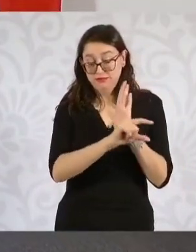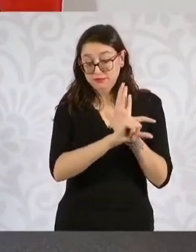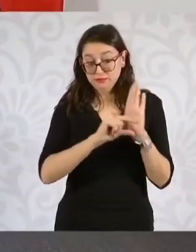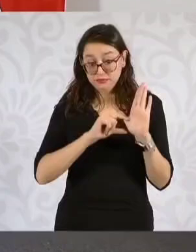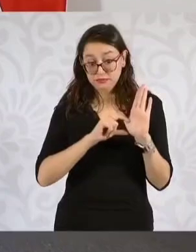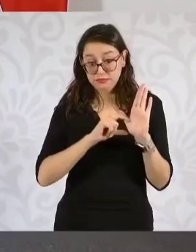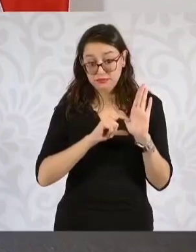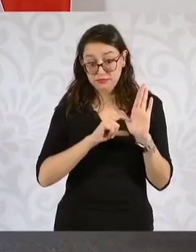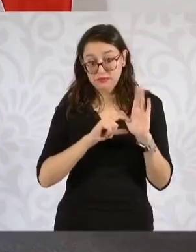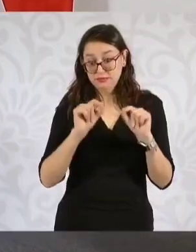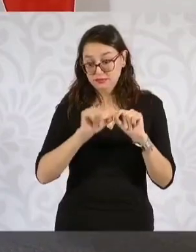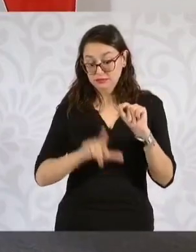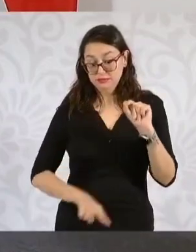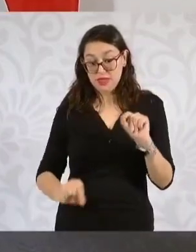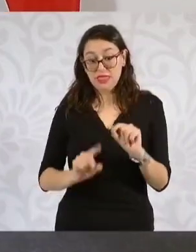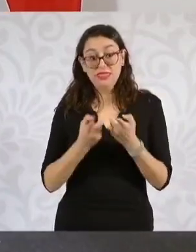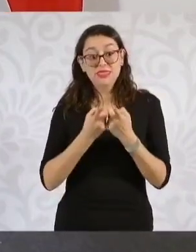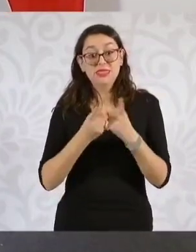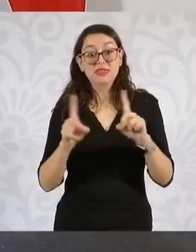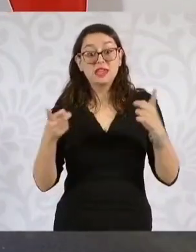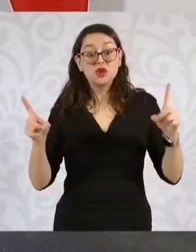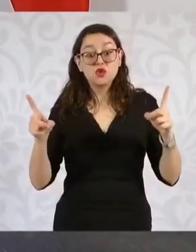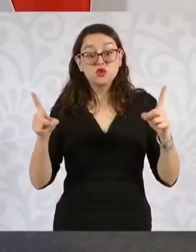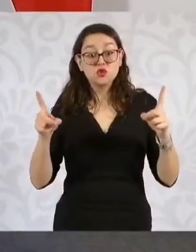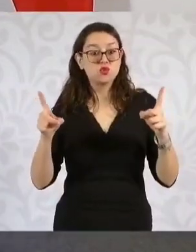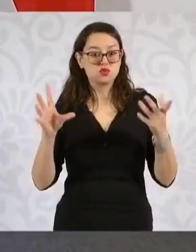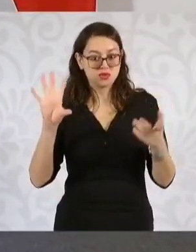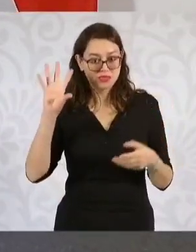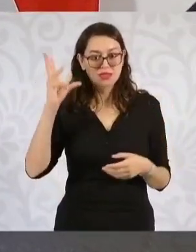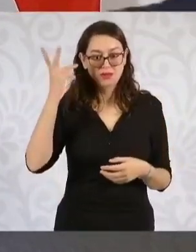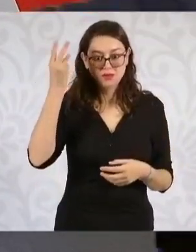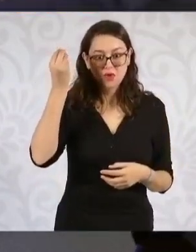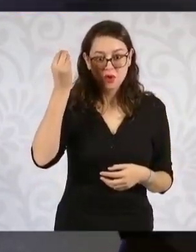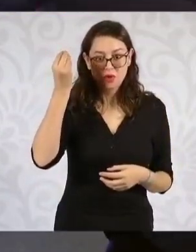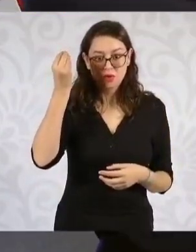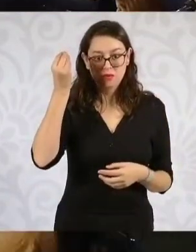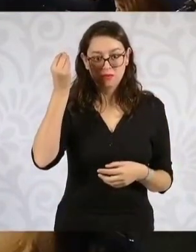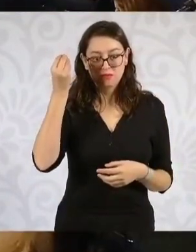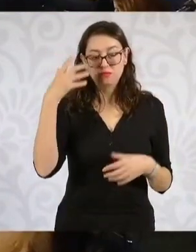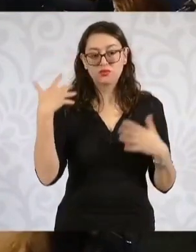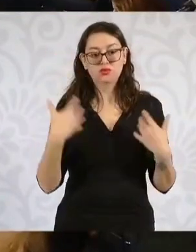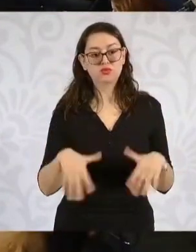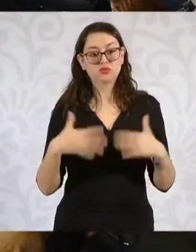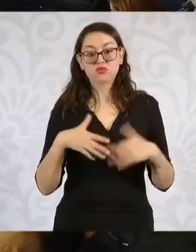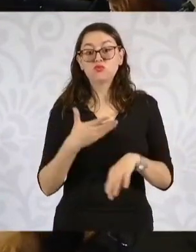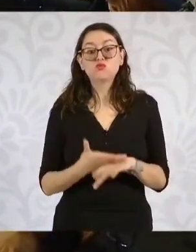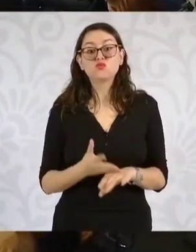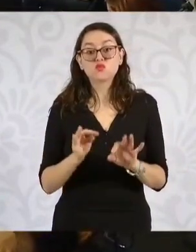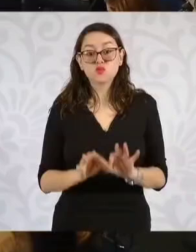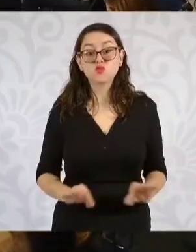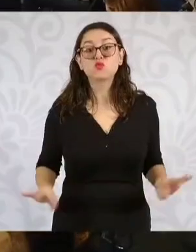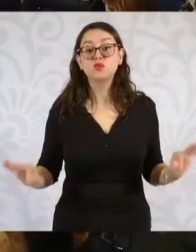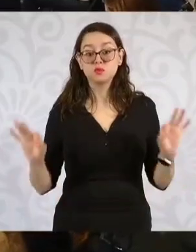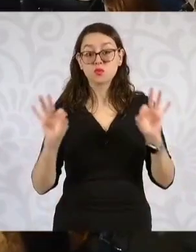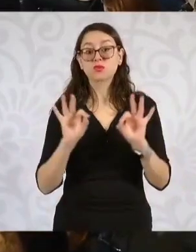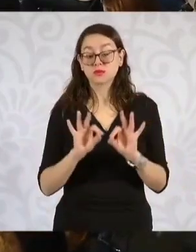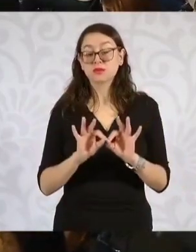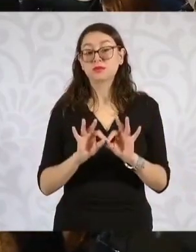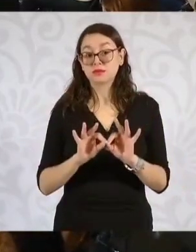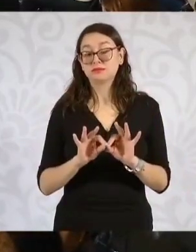nacional en distintas áreas. Entonces, es muy relevante estos datos,